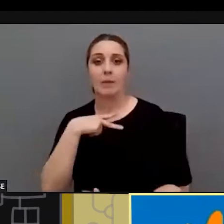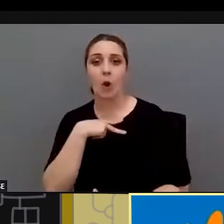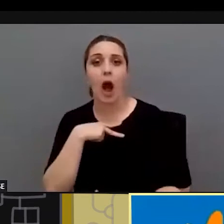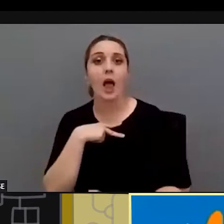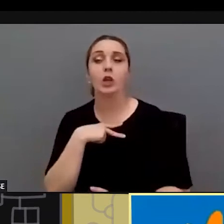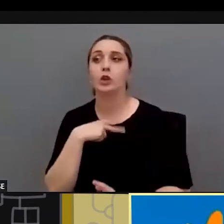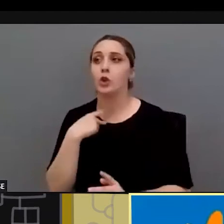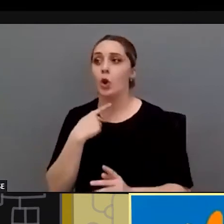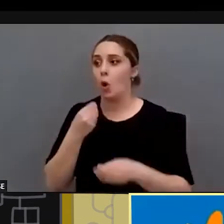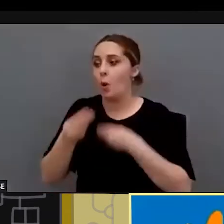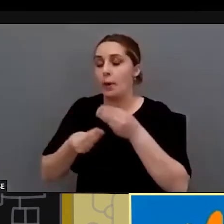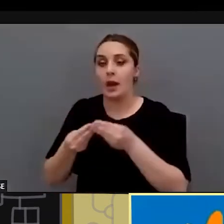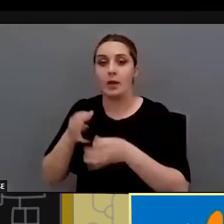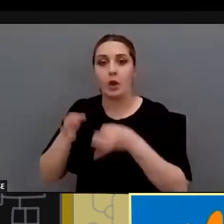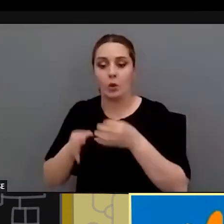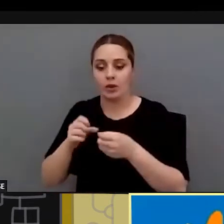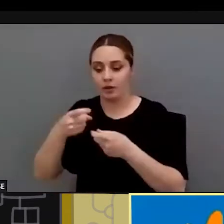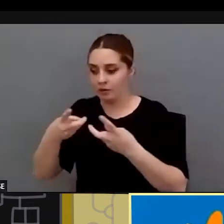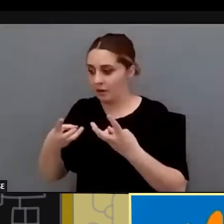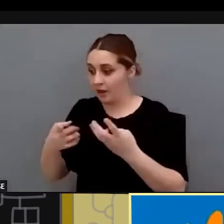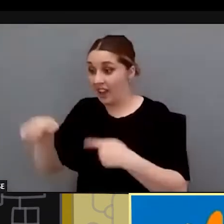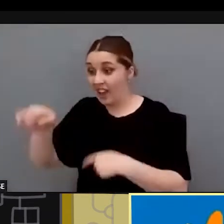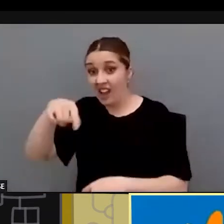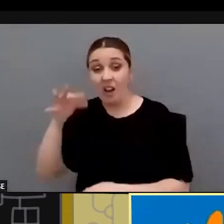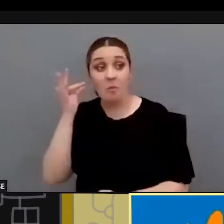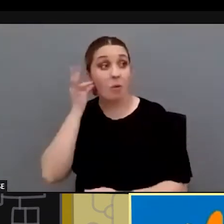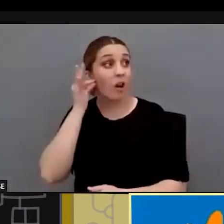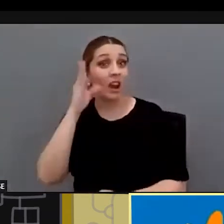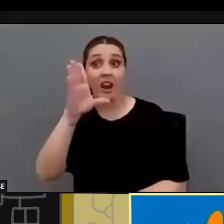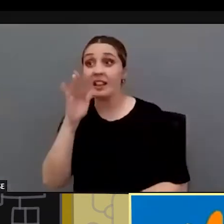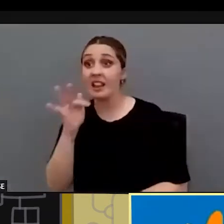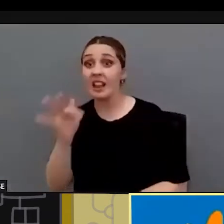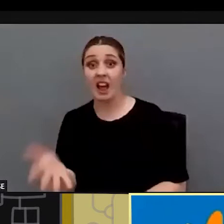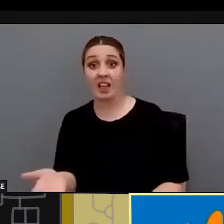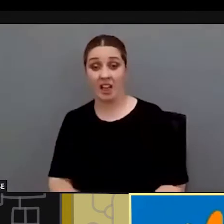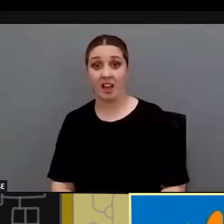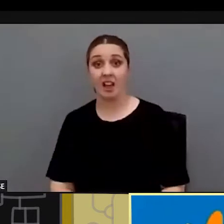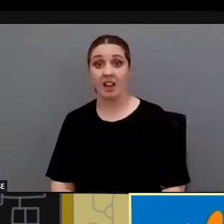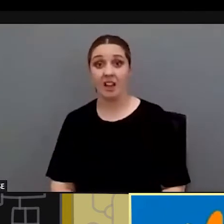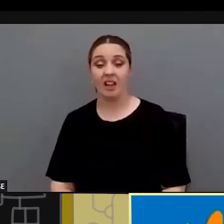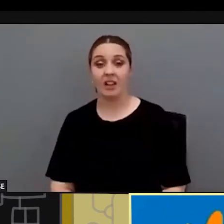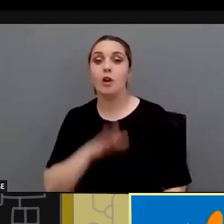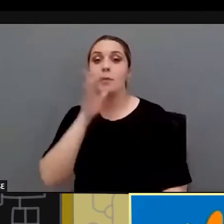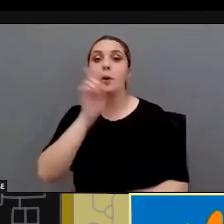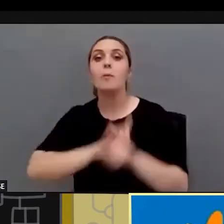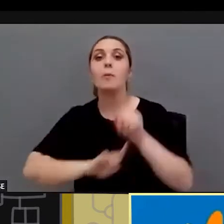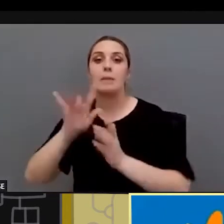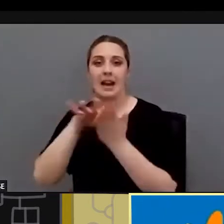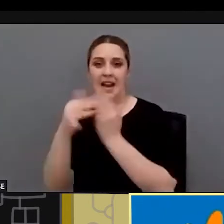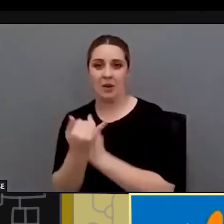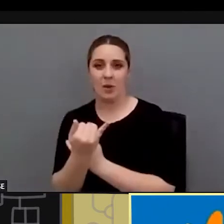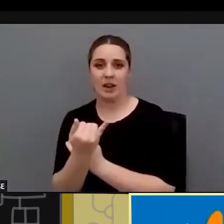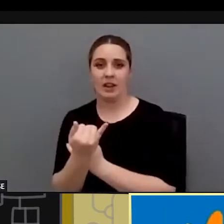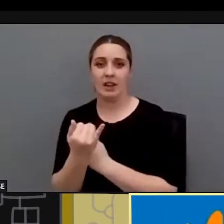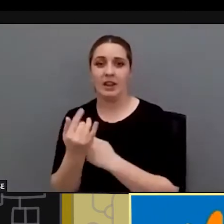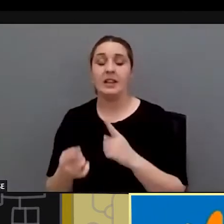diferentes operadores jurídicos ahí esa mujer no va a ser entendida por su dificultad en el lenguaje y va a emplear